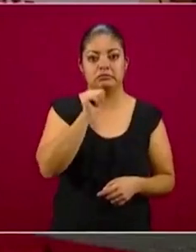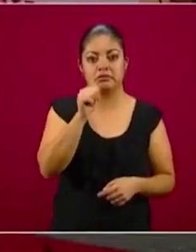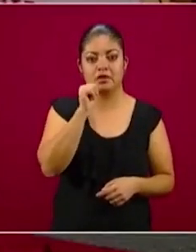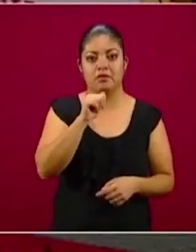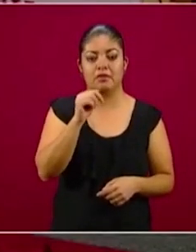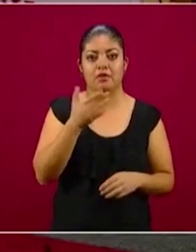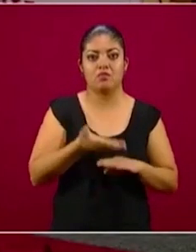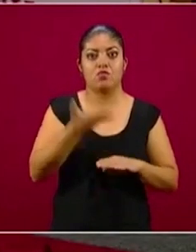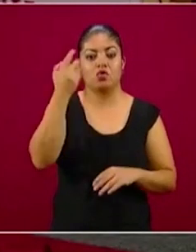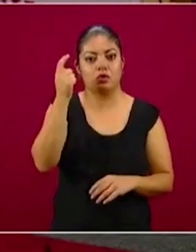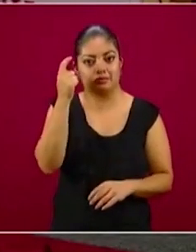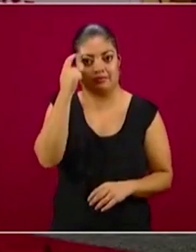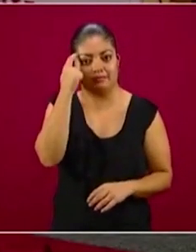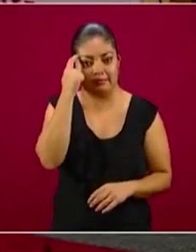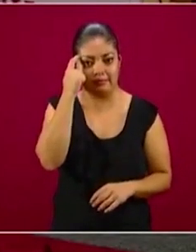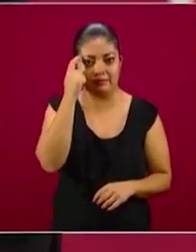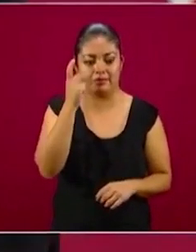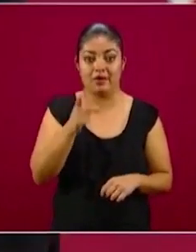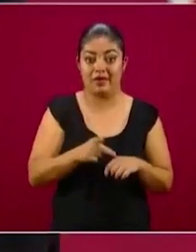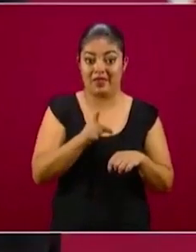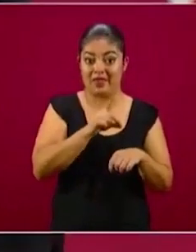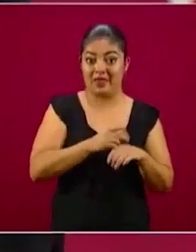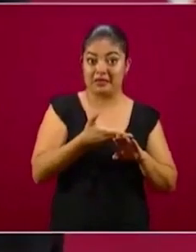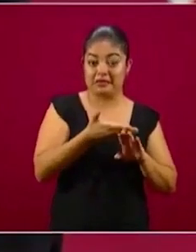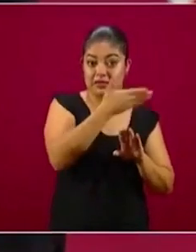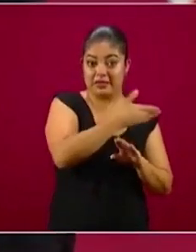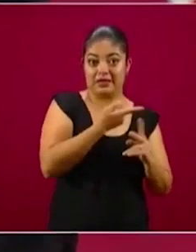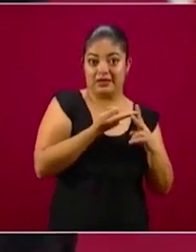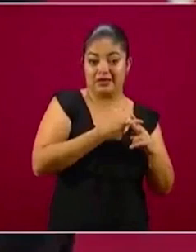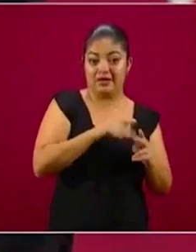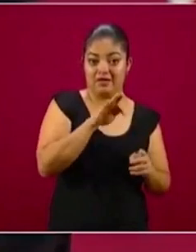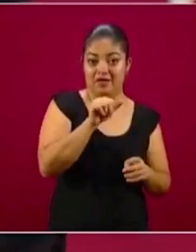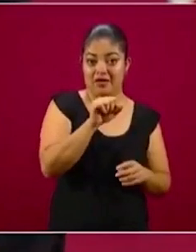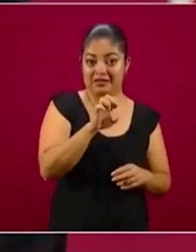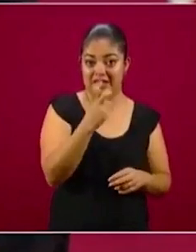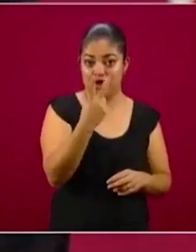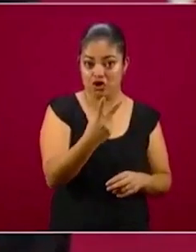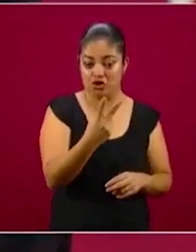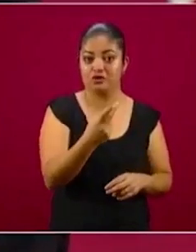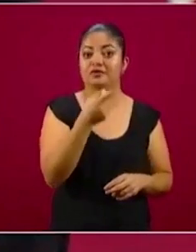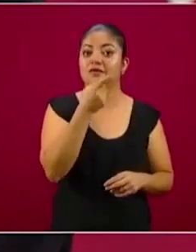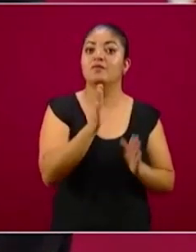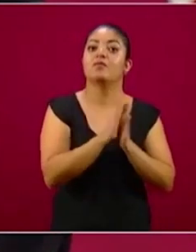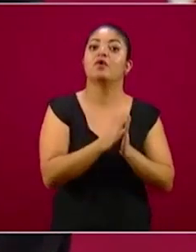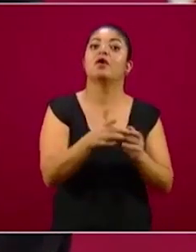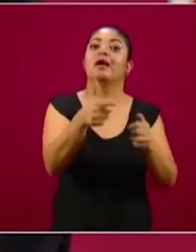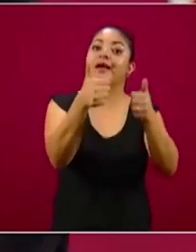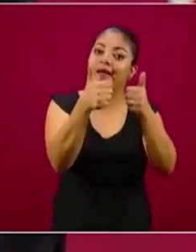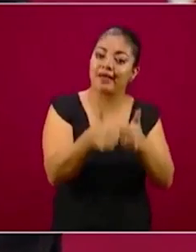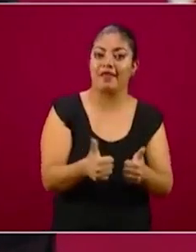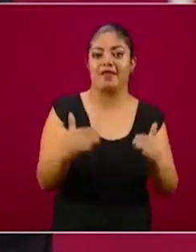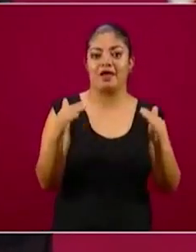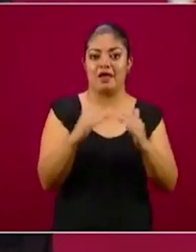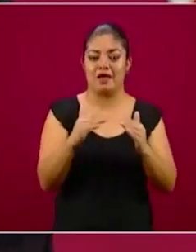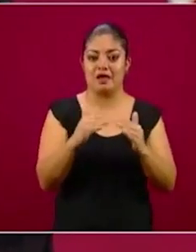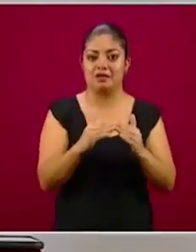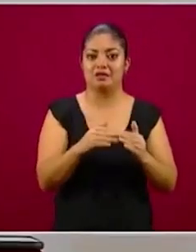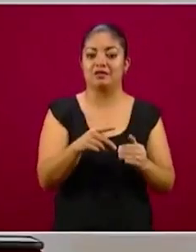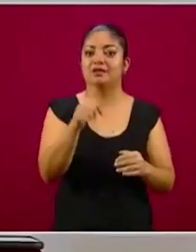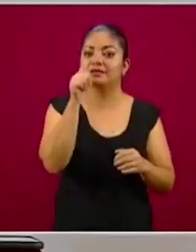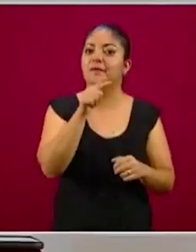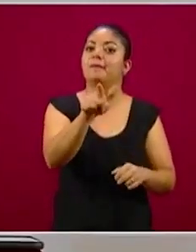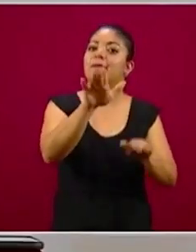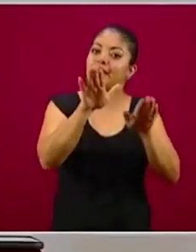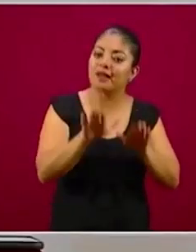mayoría de este reto desde la fase dos, cuando enfatizamos quédate en casa, todos estos días que hemos enfatizado